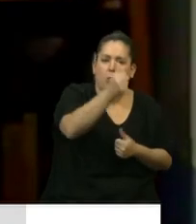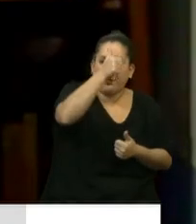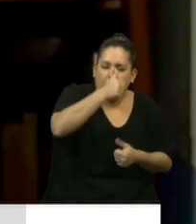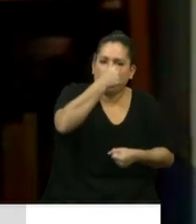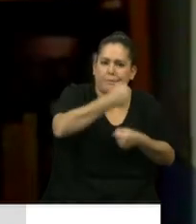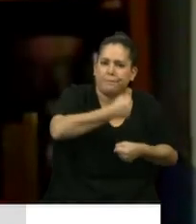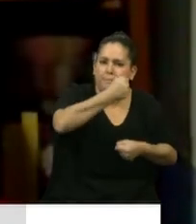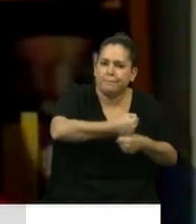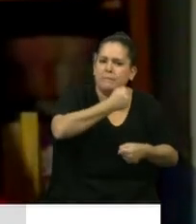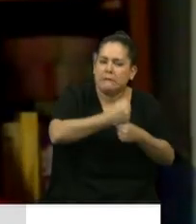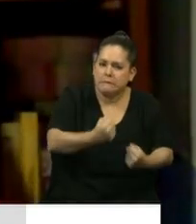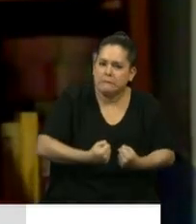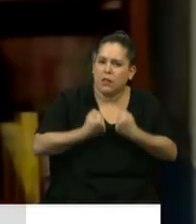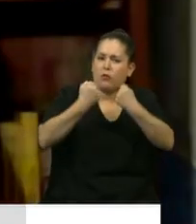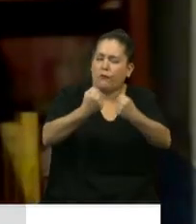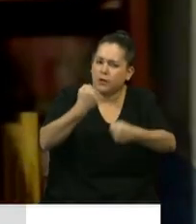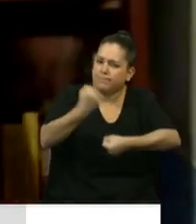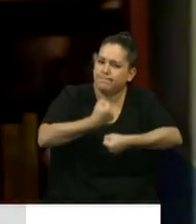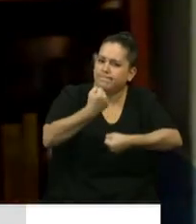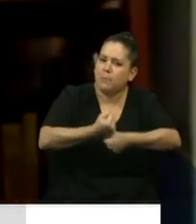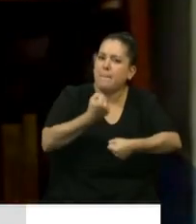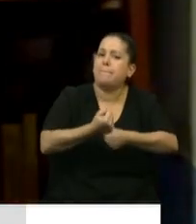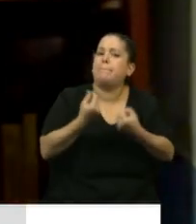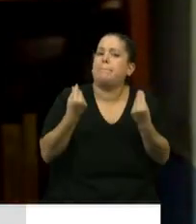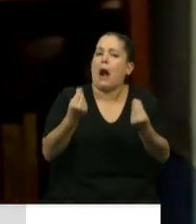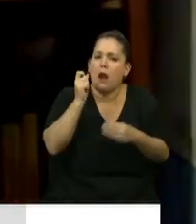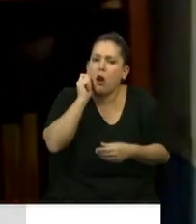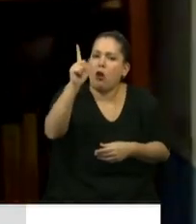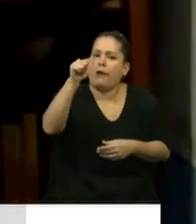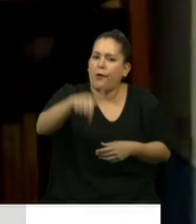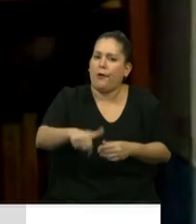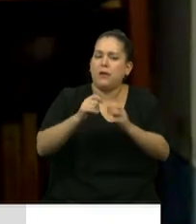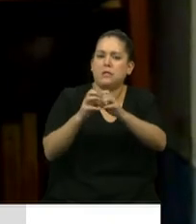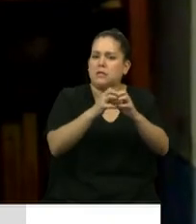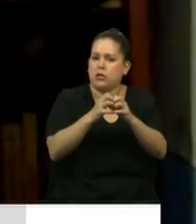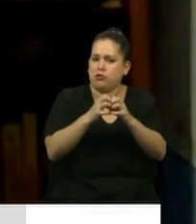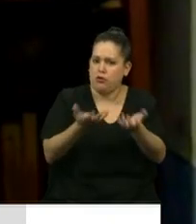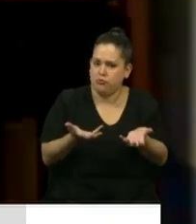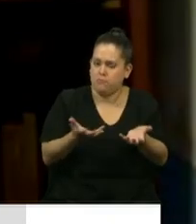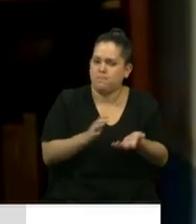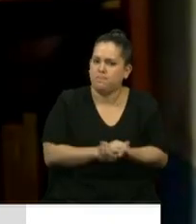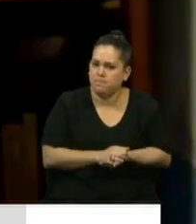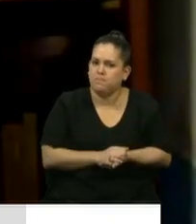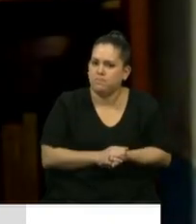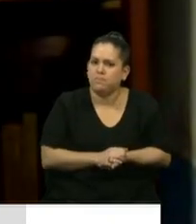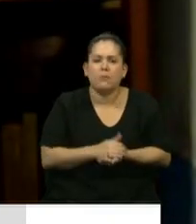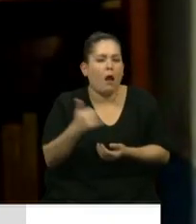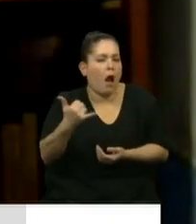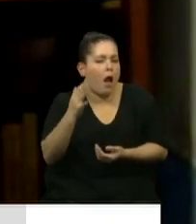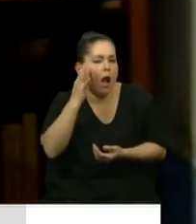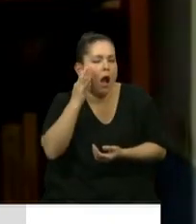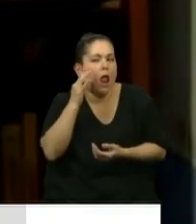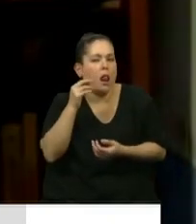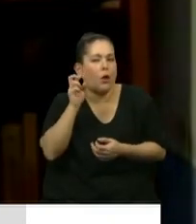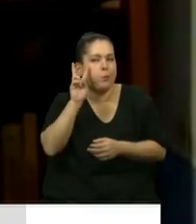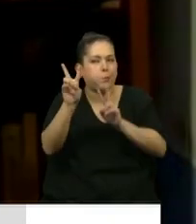hicieron ingentes esfuerzos por tratar de que tengamos hoy una sesión. Me interpela mucho algo que anda por las